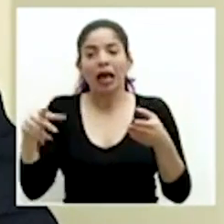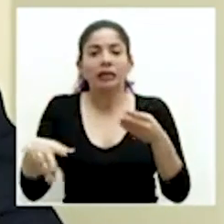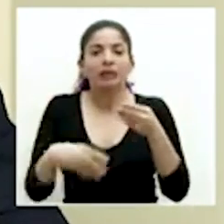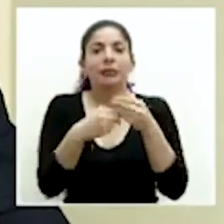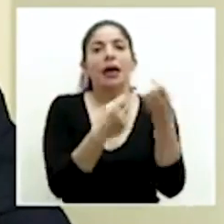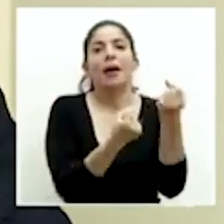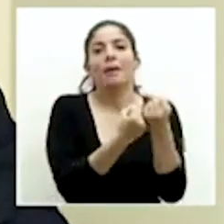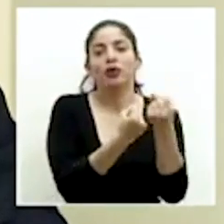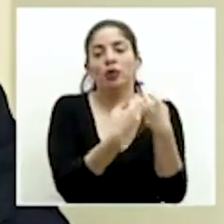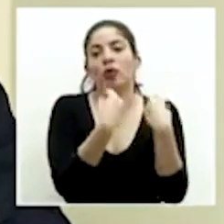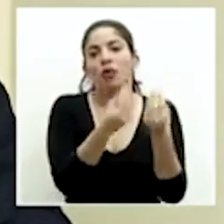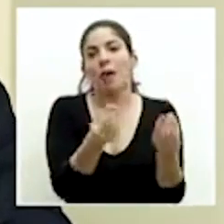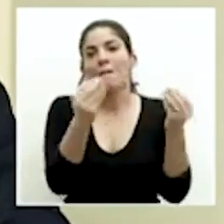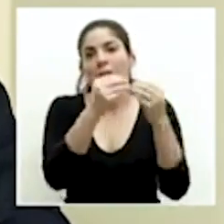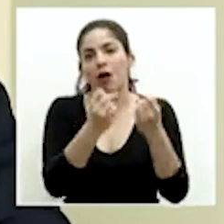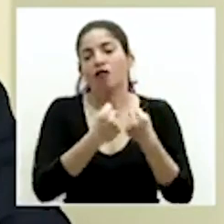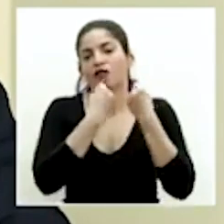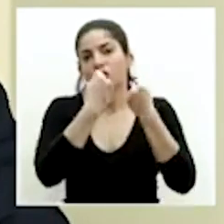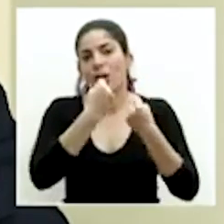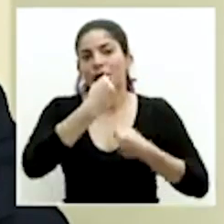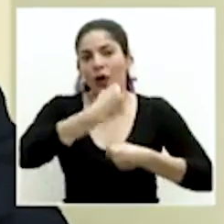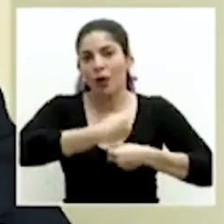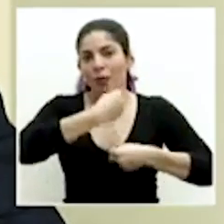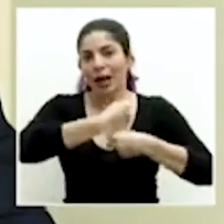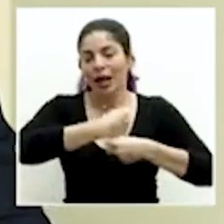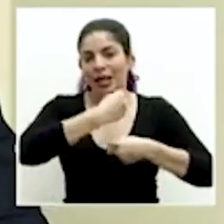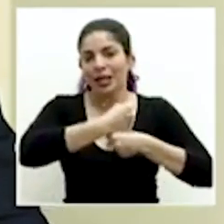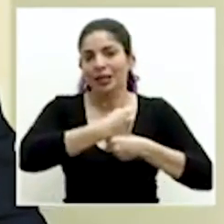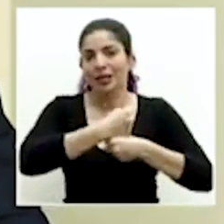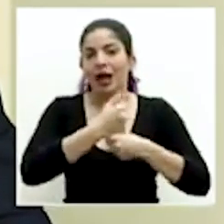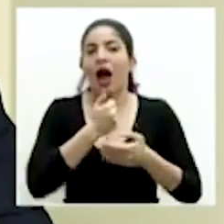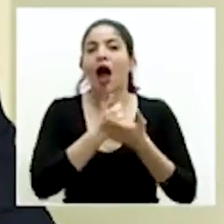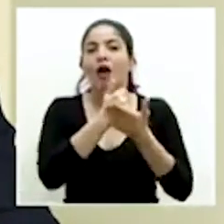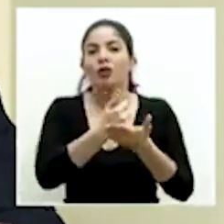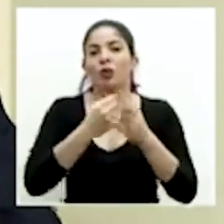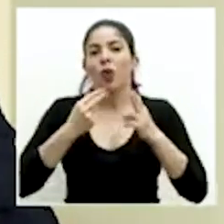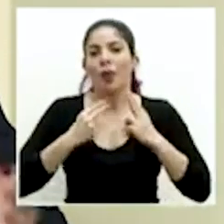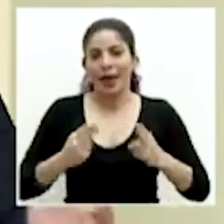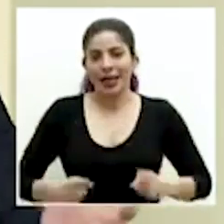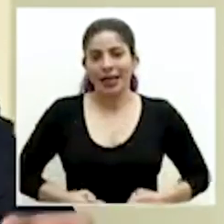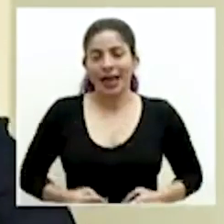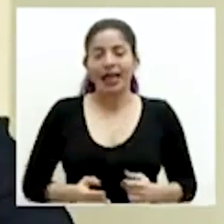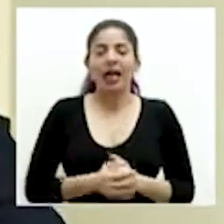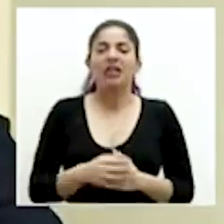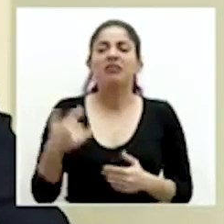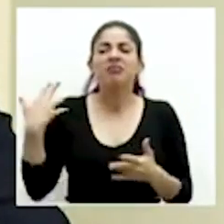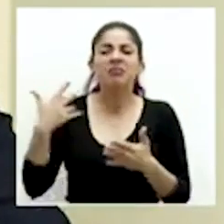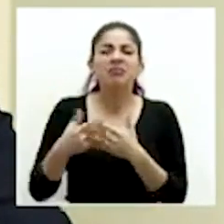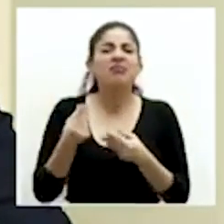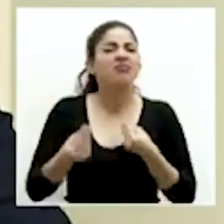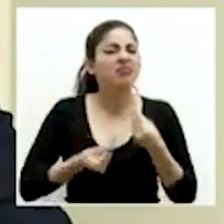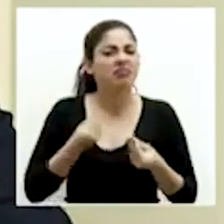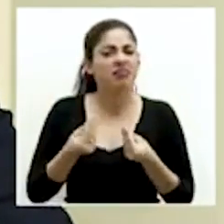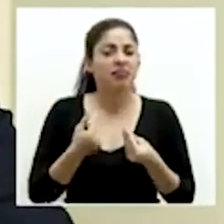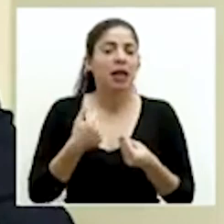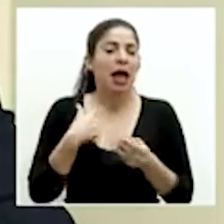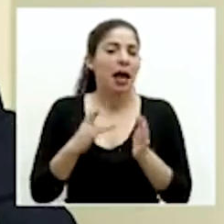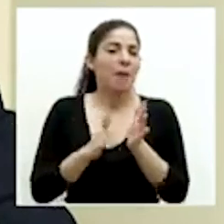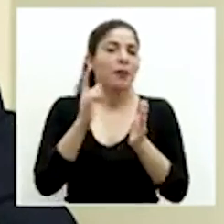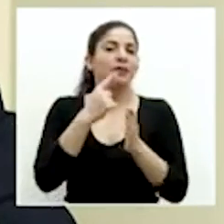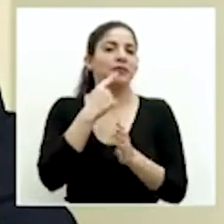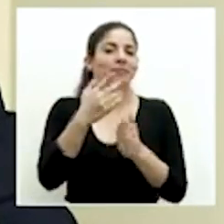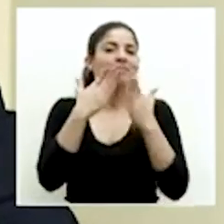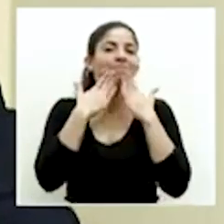viene precisamente a fortalecer el operativo de ayuda humanitaria. ¿Qué es lo que hemos hecho? Y aquí aprovecho para agradecer